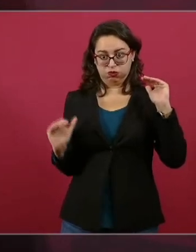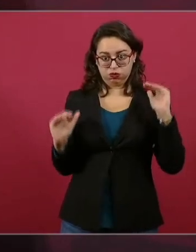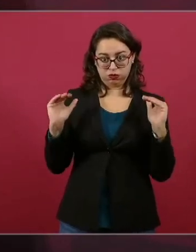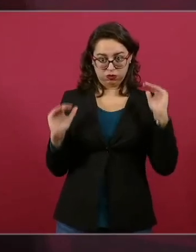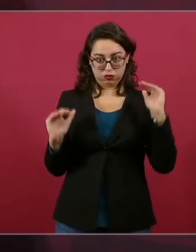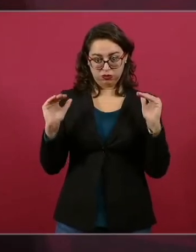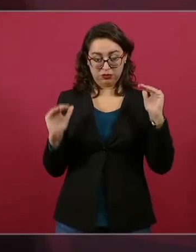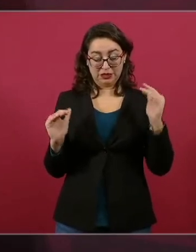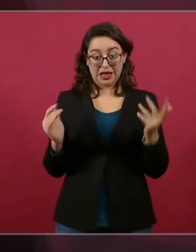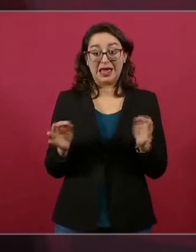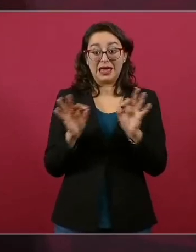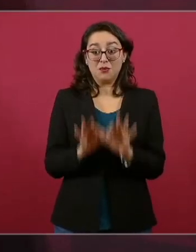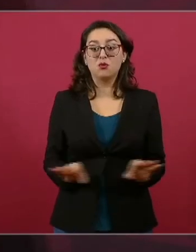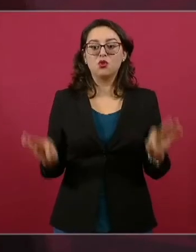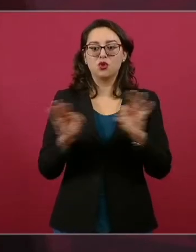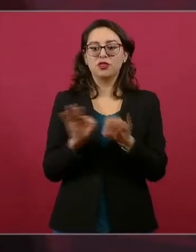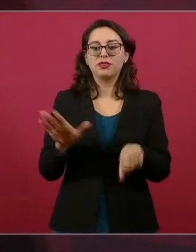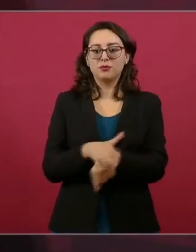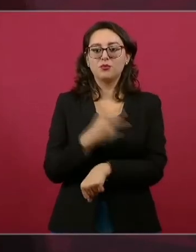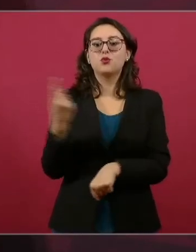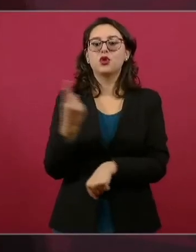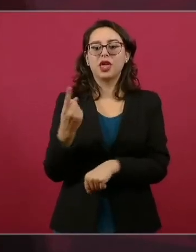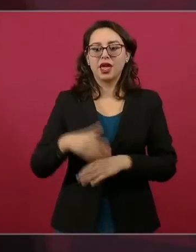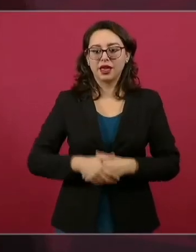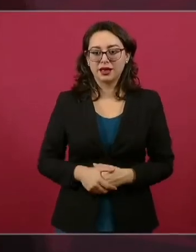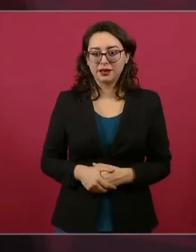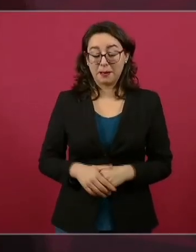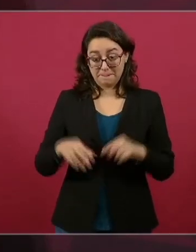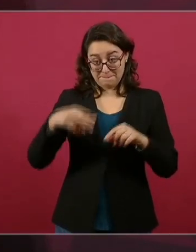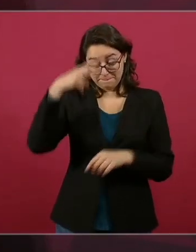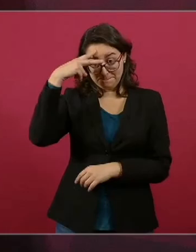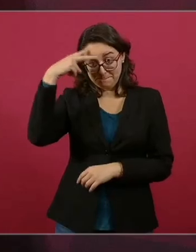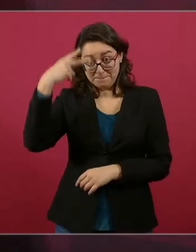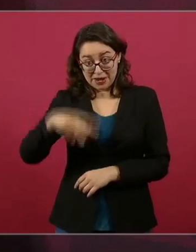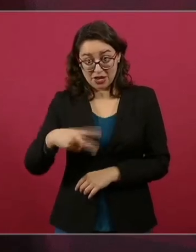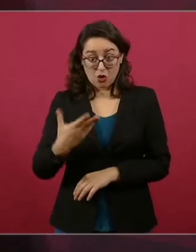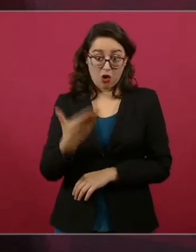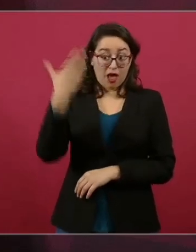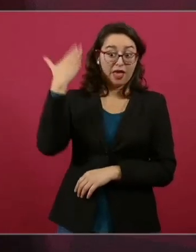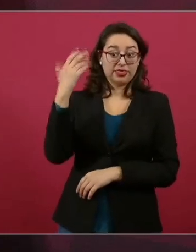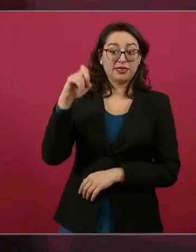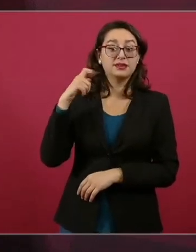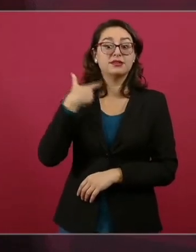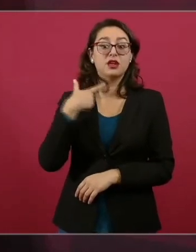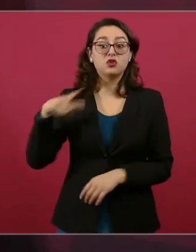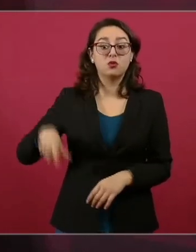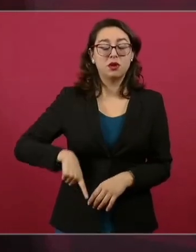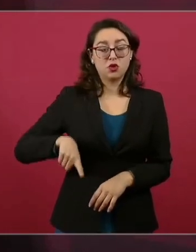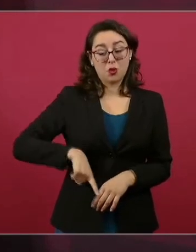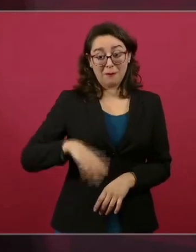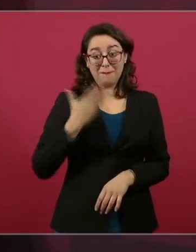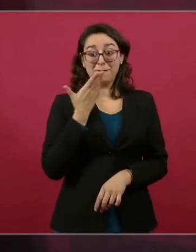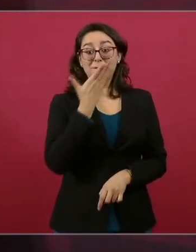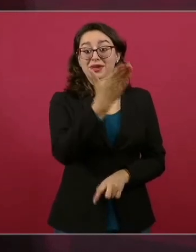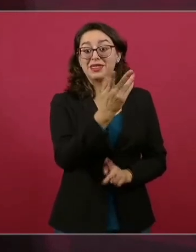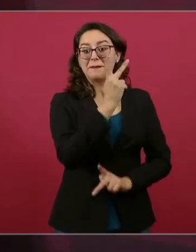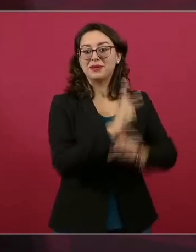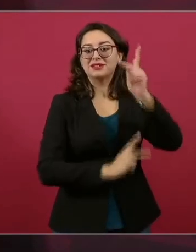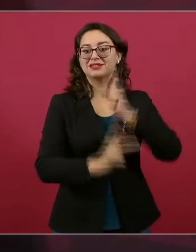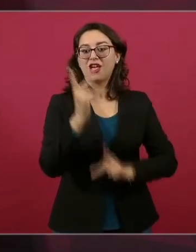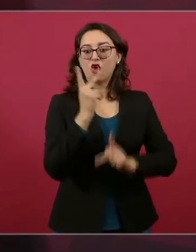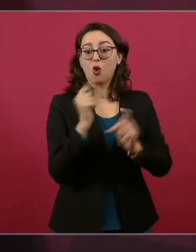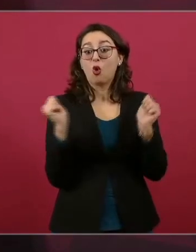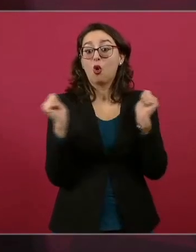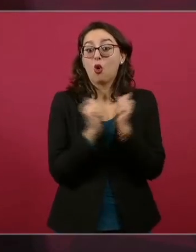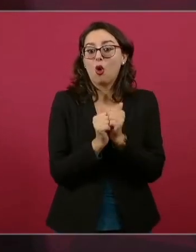porcentaje de la deuda pública contratada en dólares. Entonces, al fortalecerse